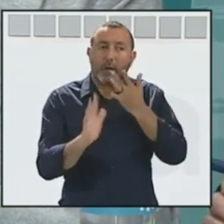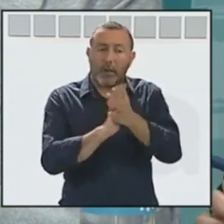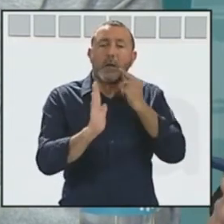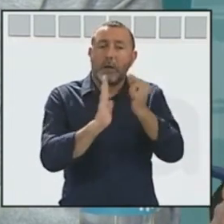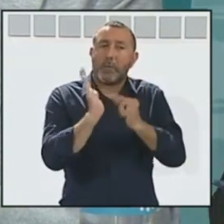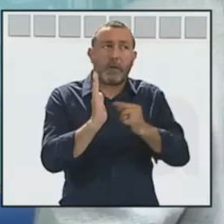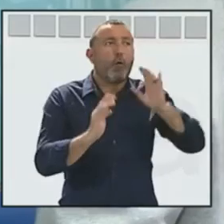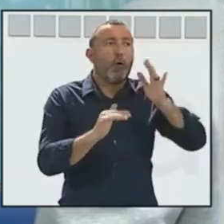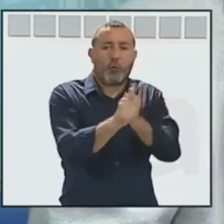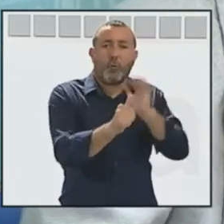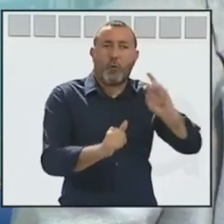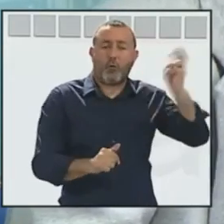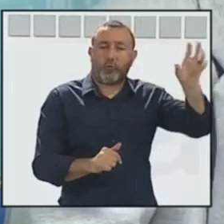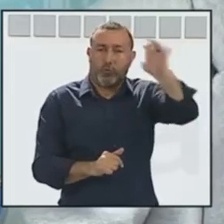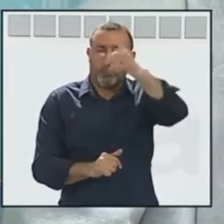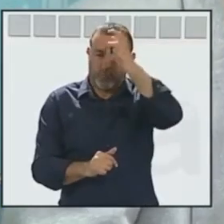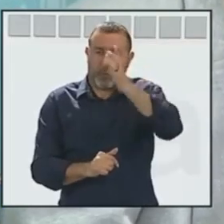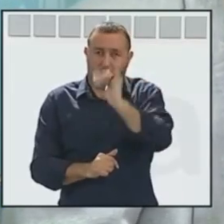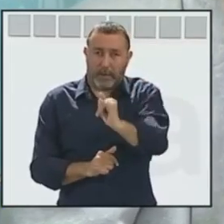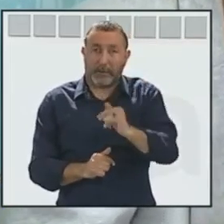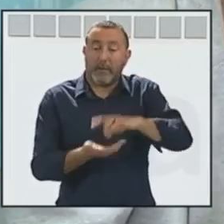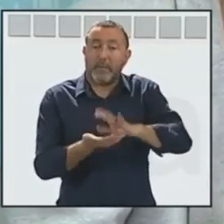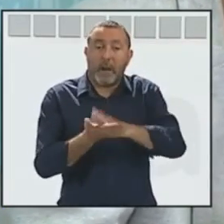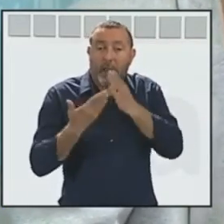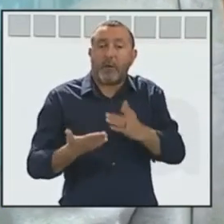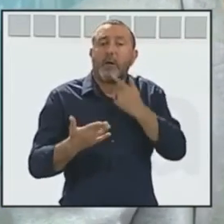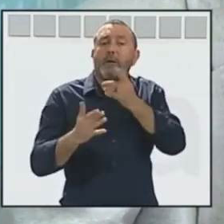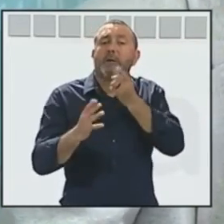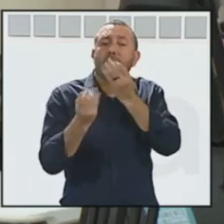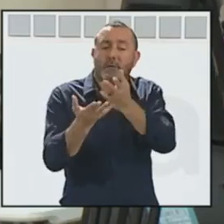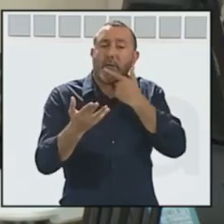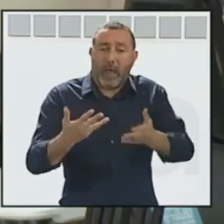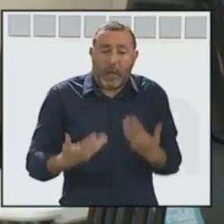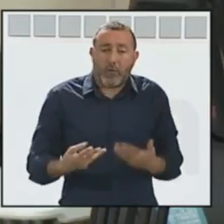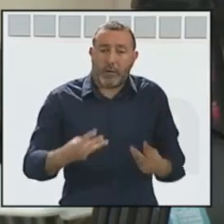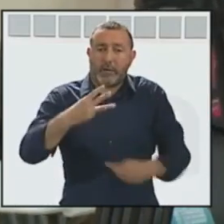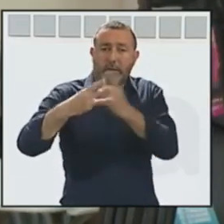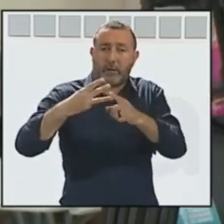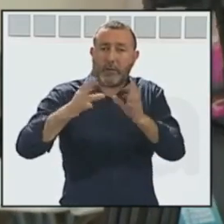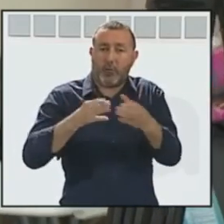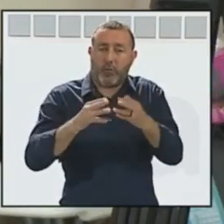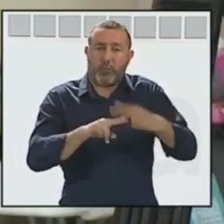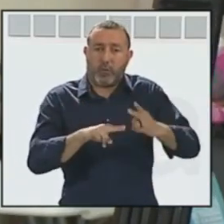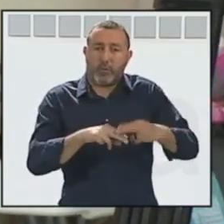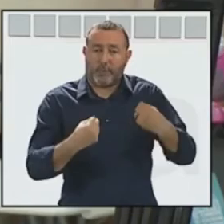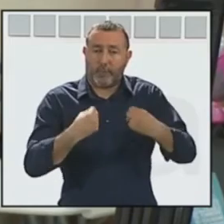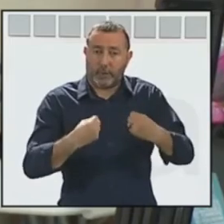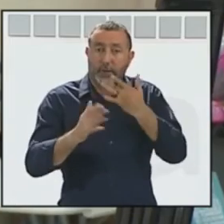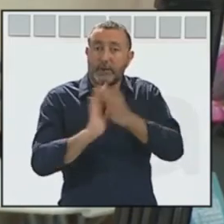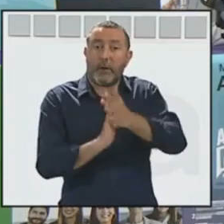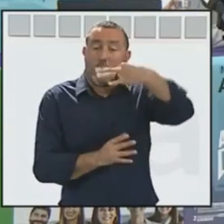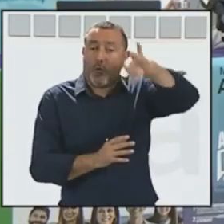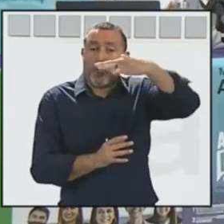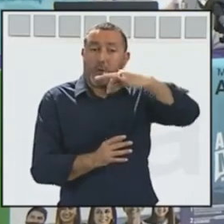en marcha en otros municipios. Málaga ahora destaca que se trata de la tercera fuerza política actualmente en el Ayuntamiento y que son la única confluencia